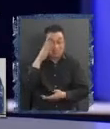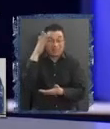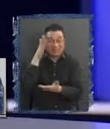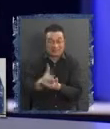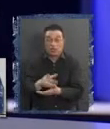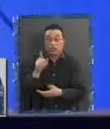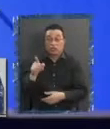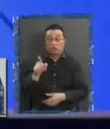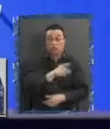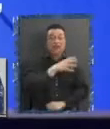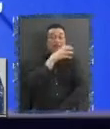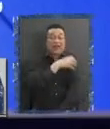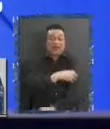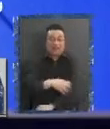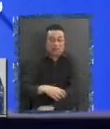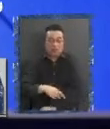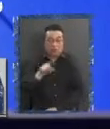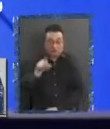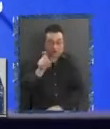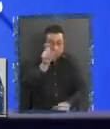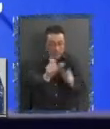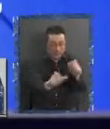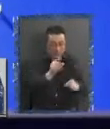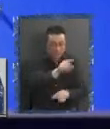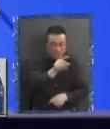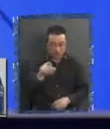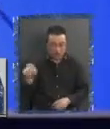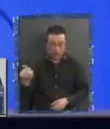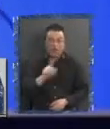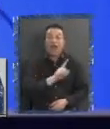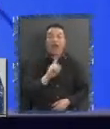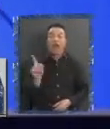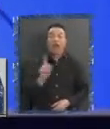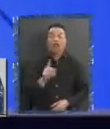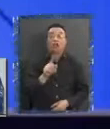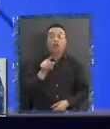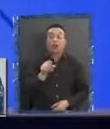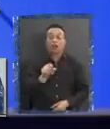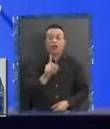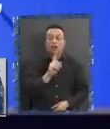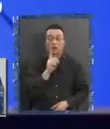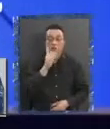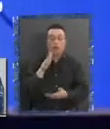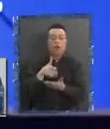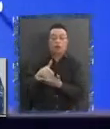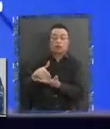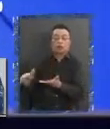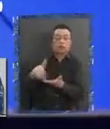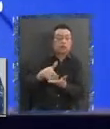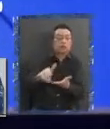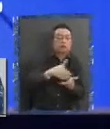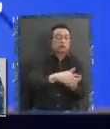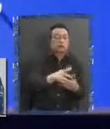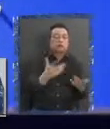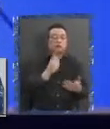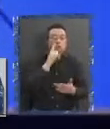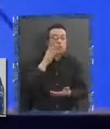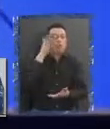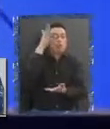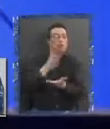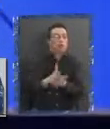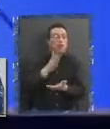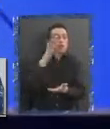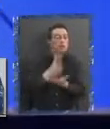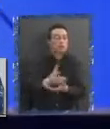ser las regiones, van ser su gente. No va a haber en ese sentido una marginalidad en torno de que las decisiones se